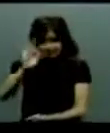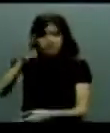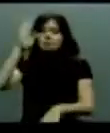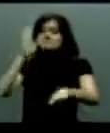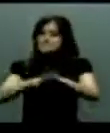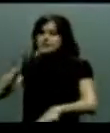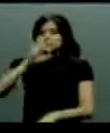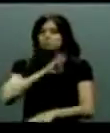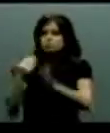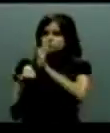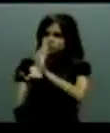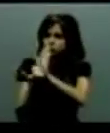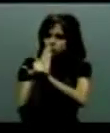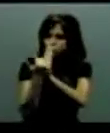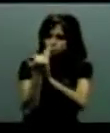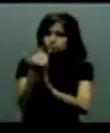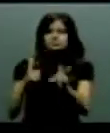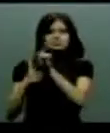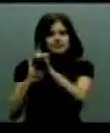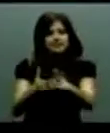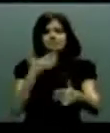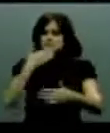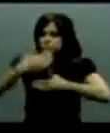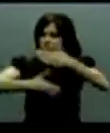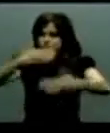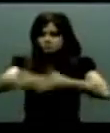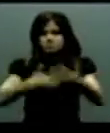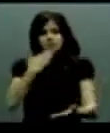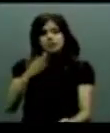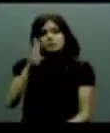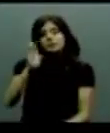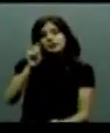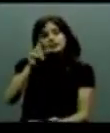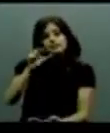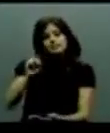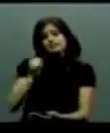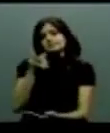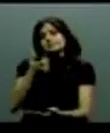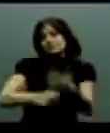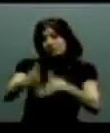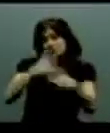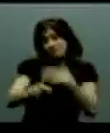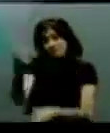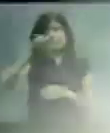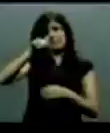desarrollo y va a seguir teniendo avanzada. Beatriz, hablándonos de corrupción.